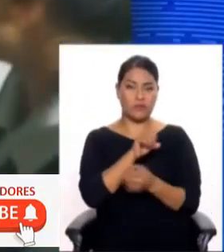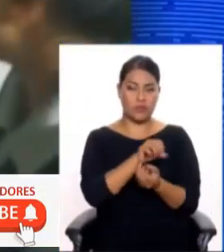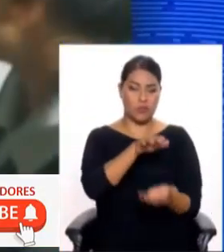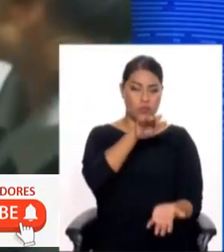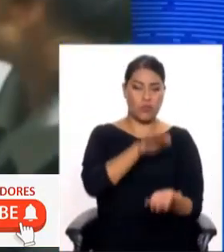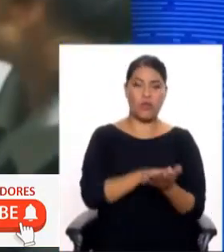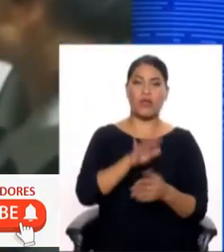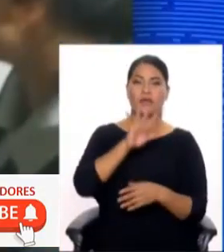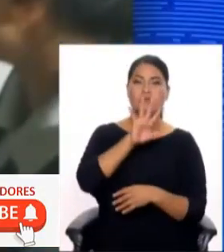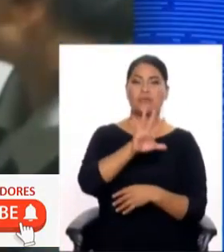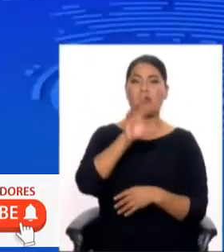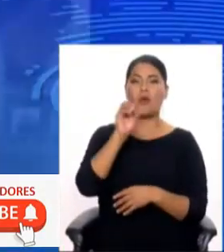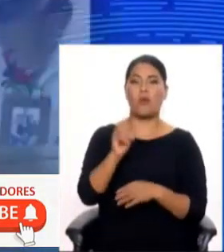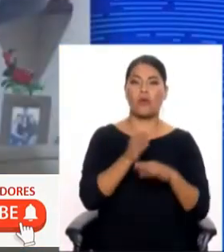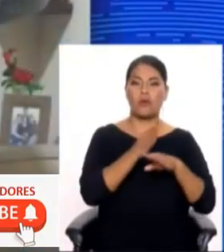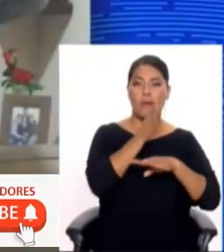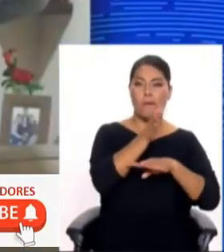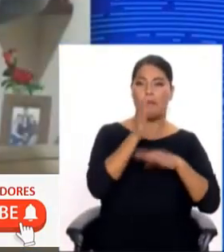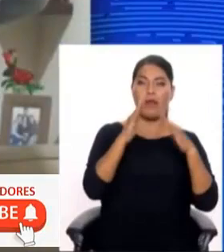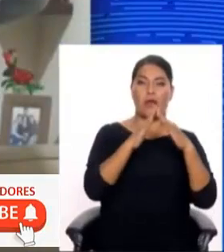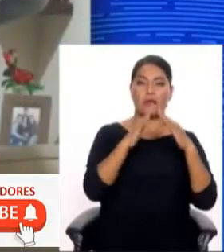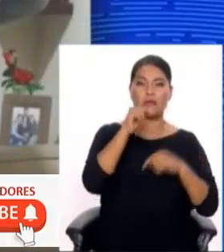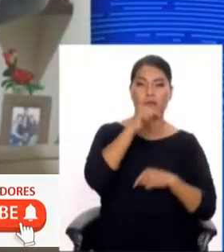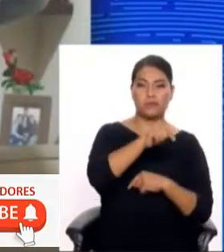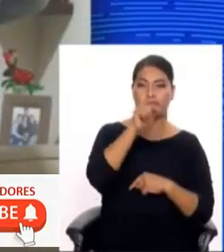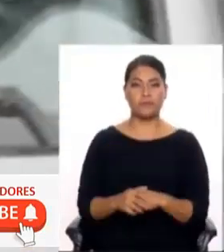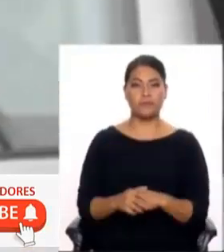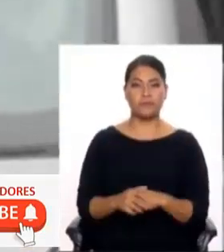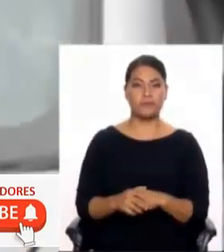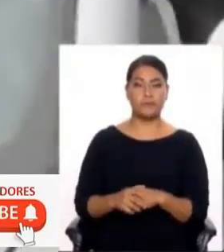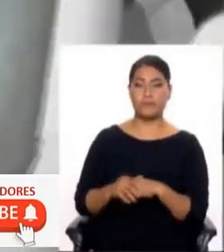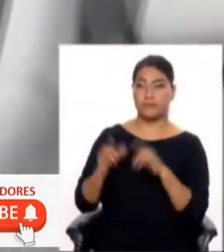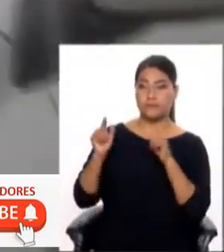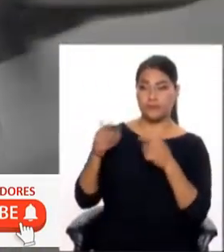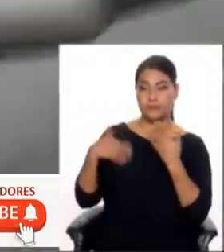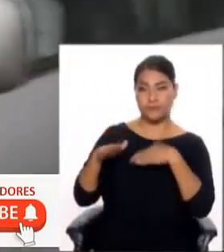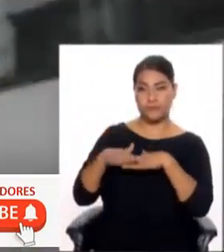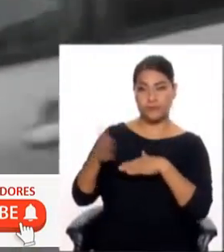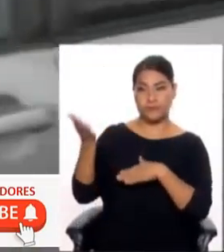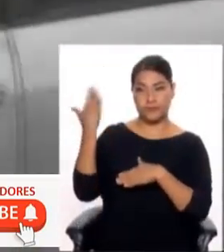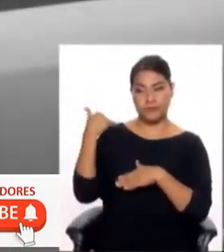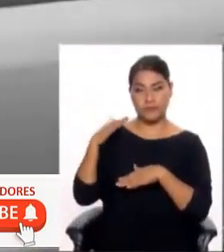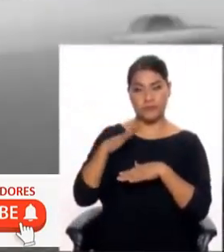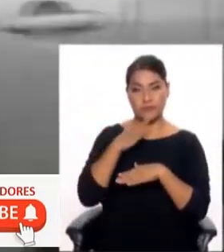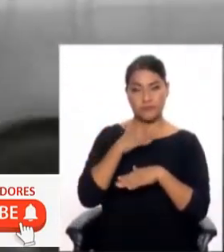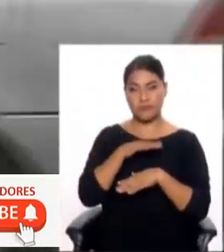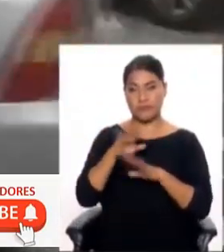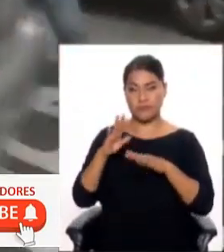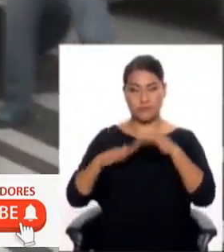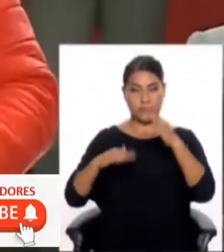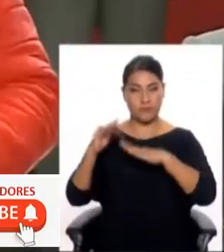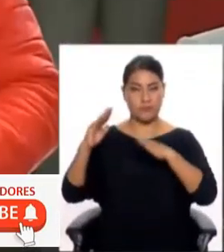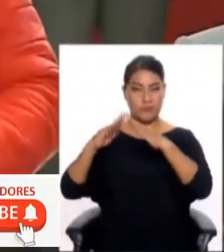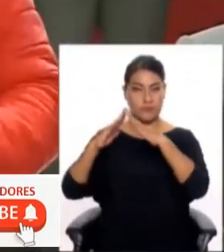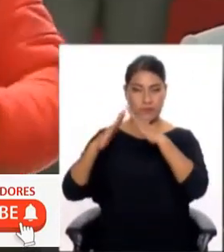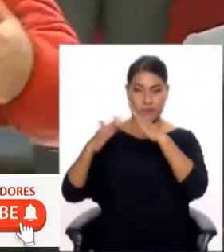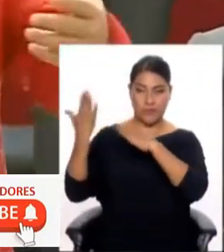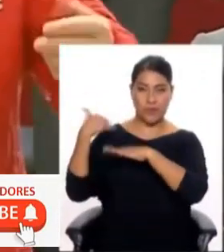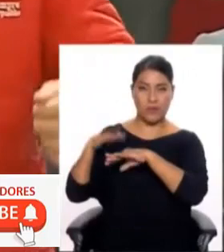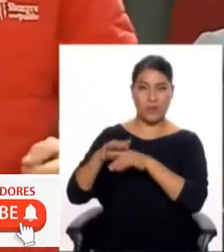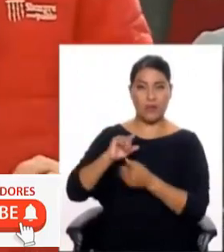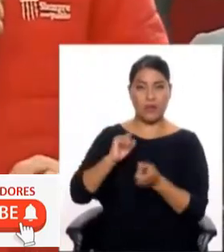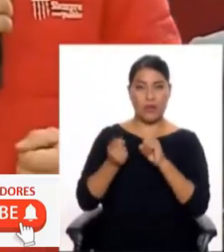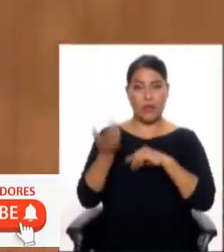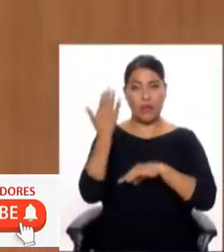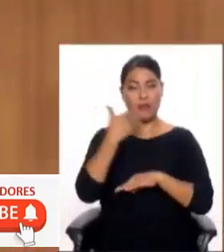que habría integrado el exmandatario Pedro Castillo. El departamento del ex titular de la Autoridad de Reconstrucción con Cambios durante el